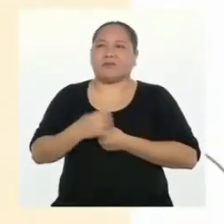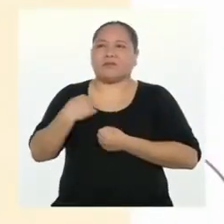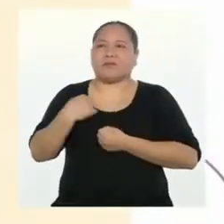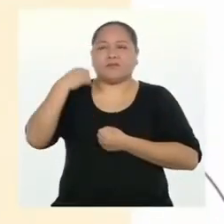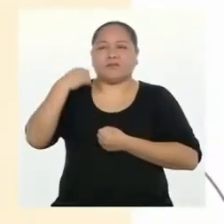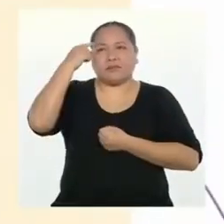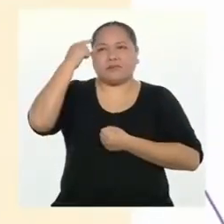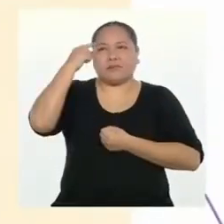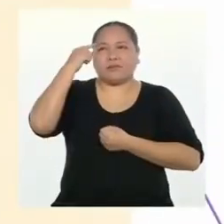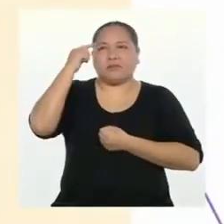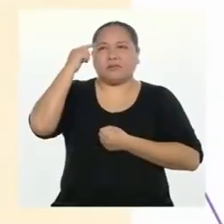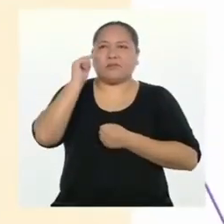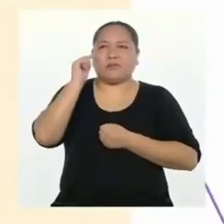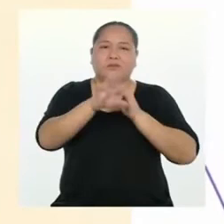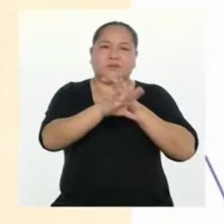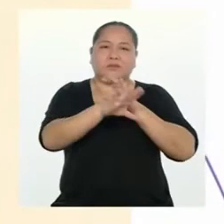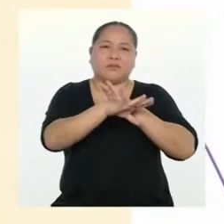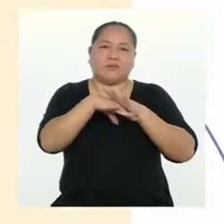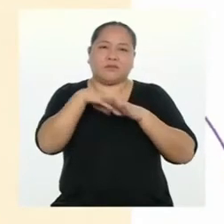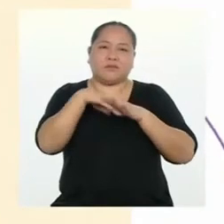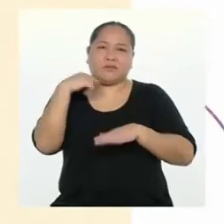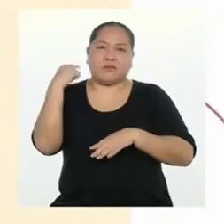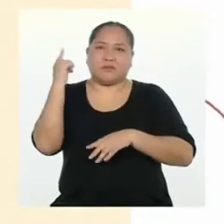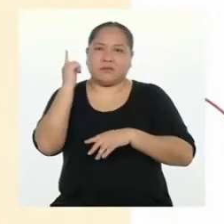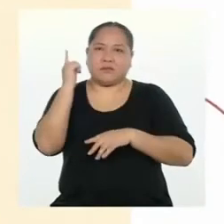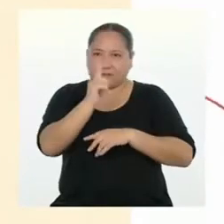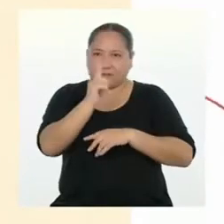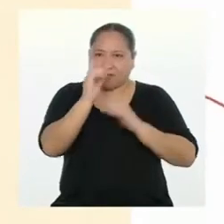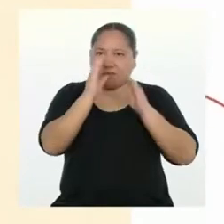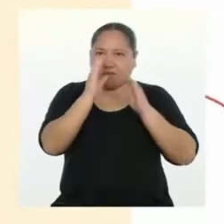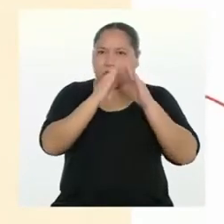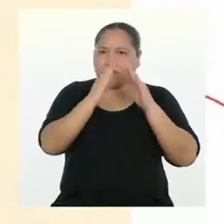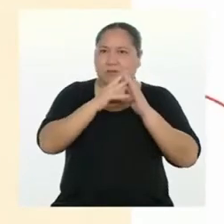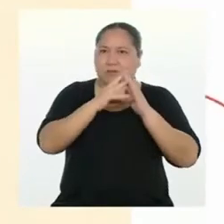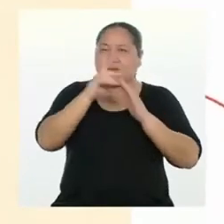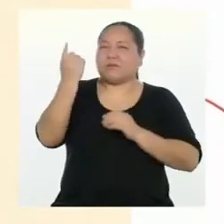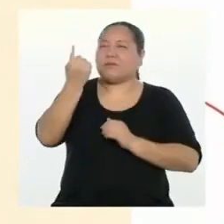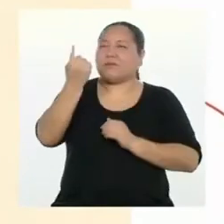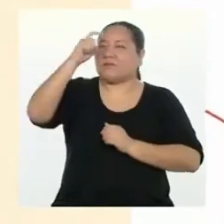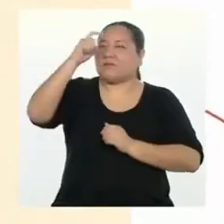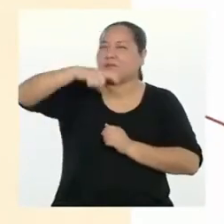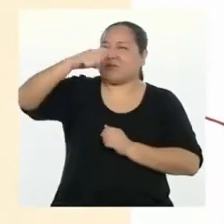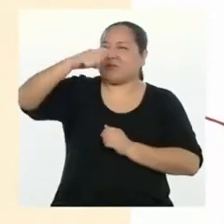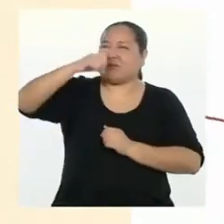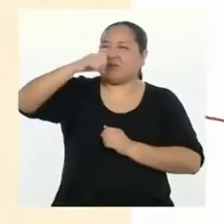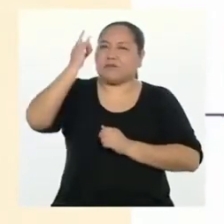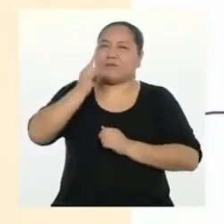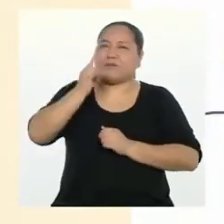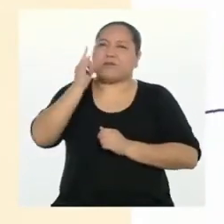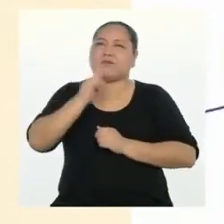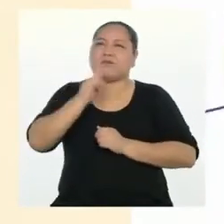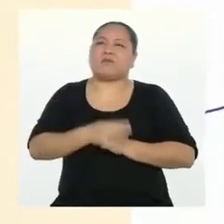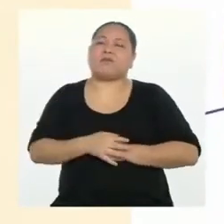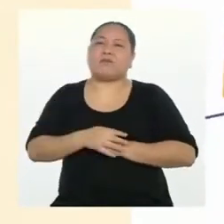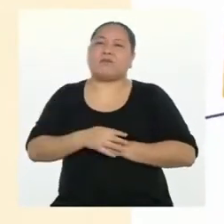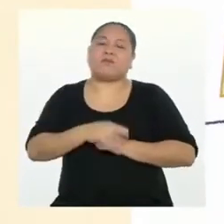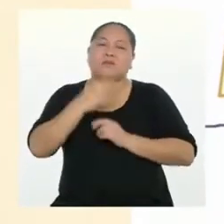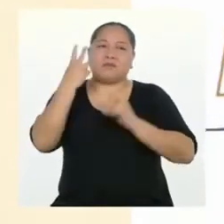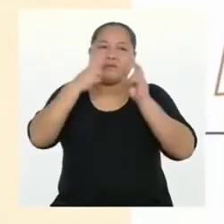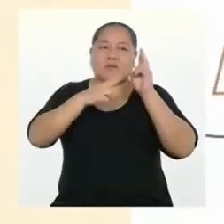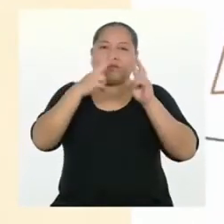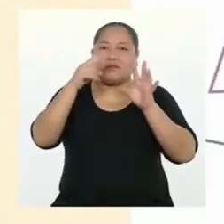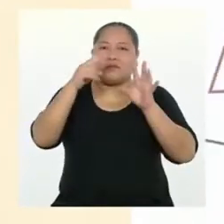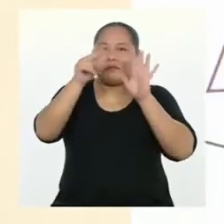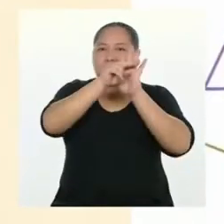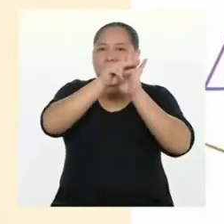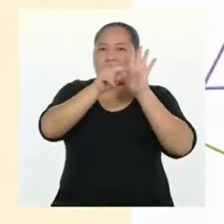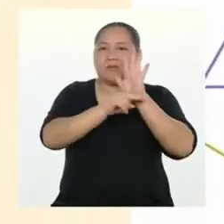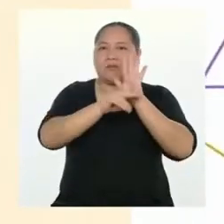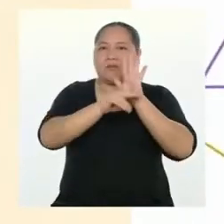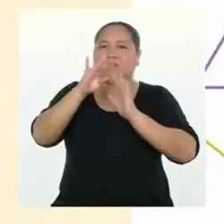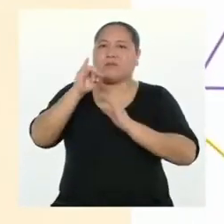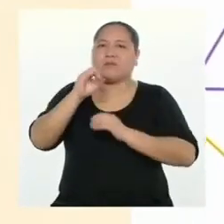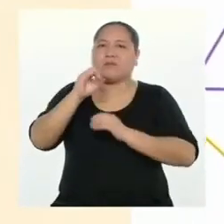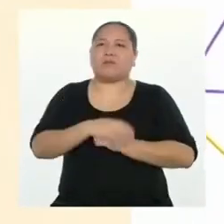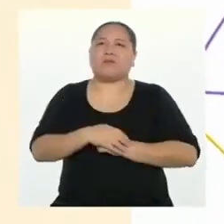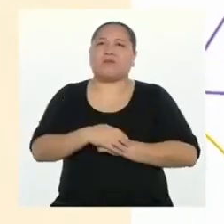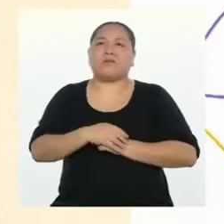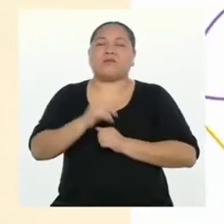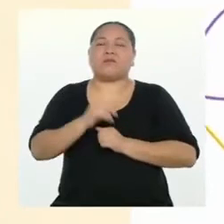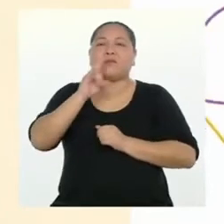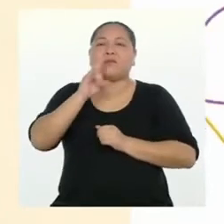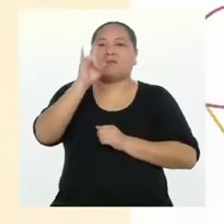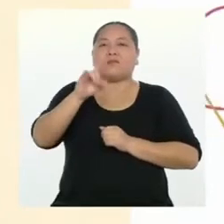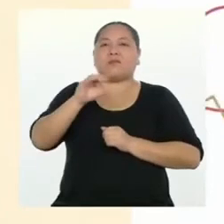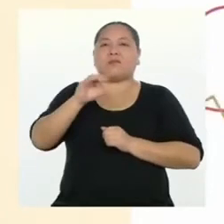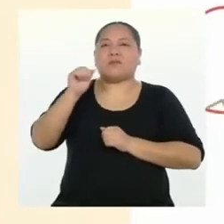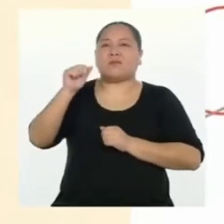Considere que debemos salir de casa solo si es urgente y en todo momento seguir las normas de bioseguridad. Usar alcohol,